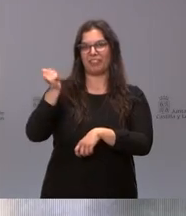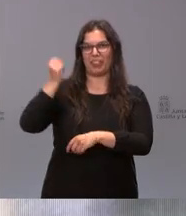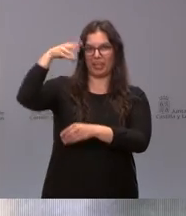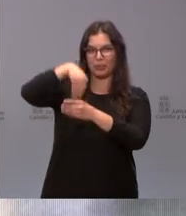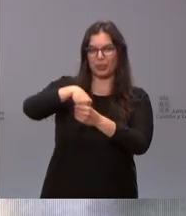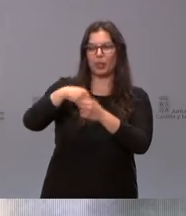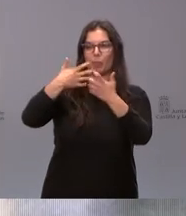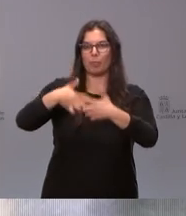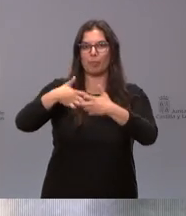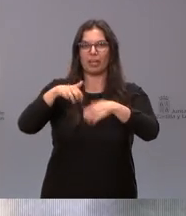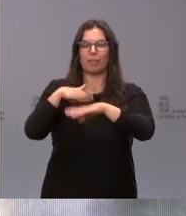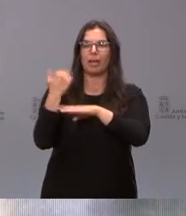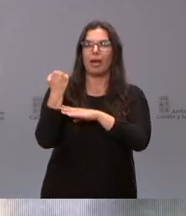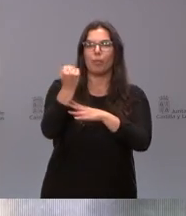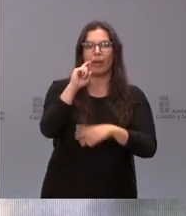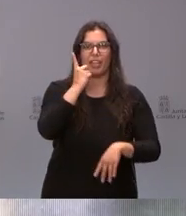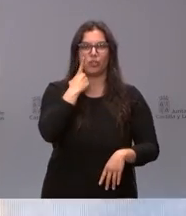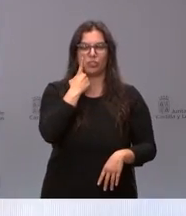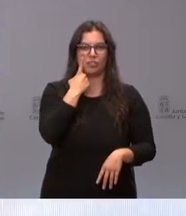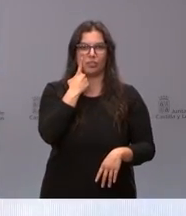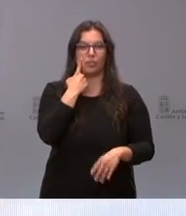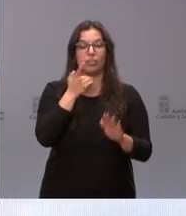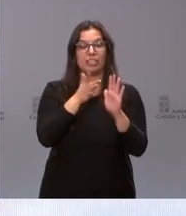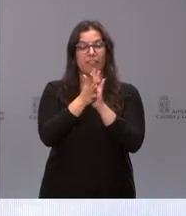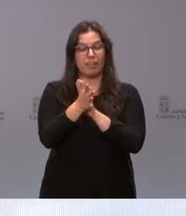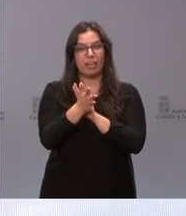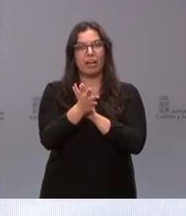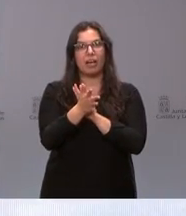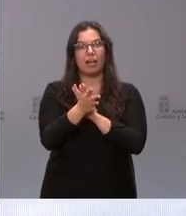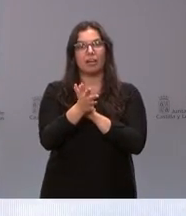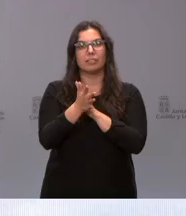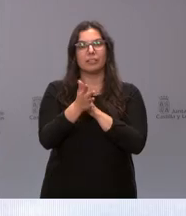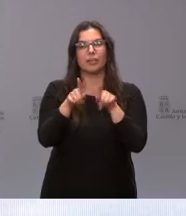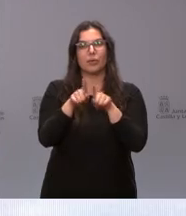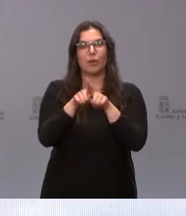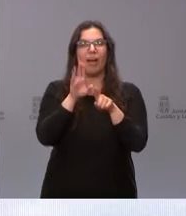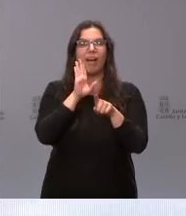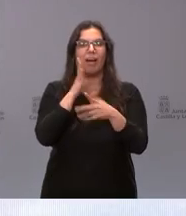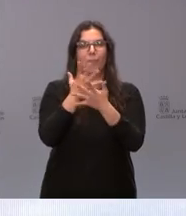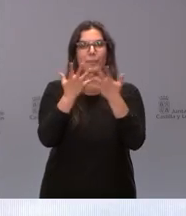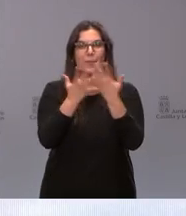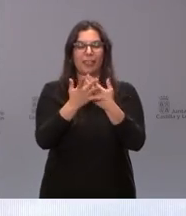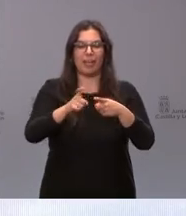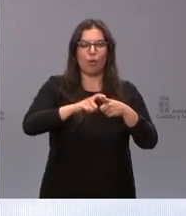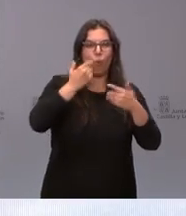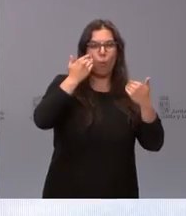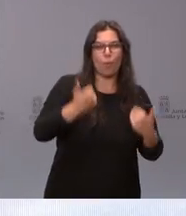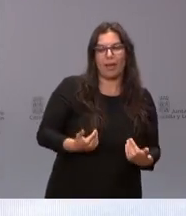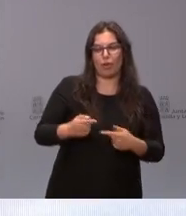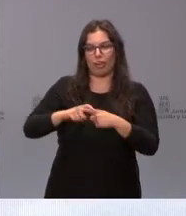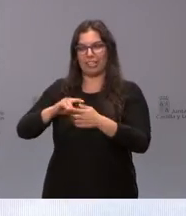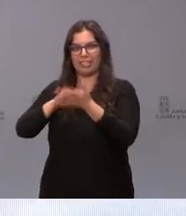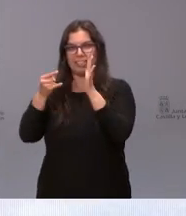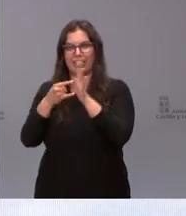apoyo al diagnóstico estamos hablando por tanto de esa mezcla del carácter humano y el carácter